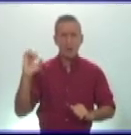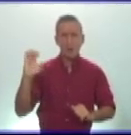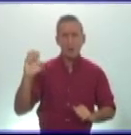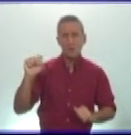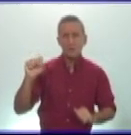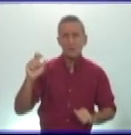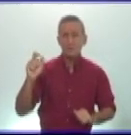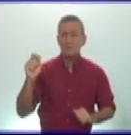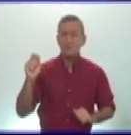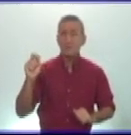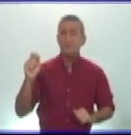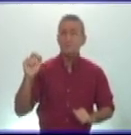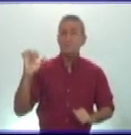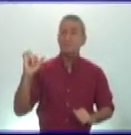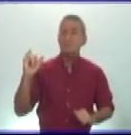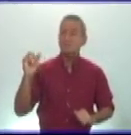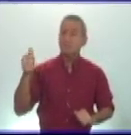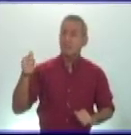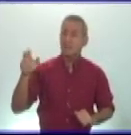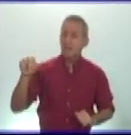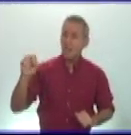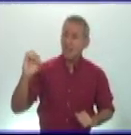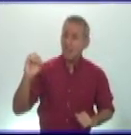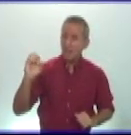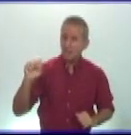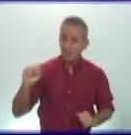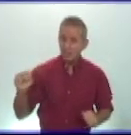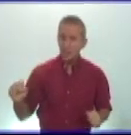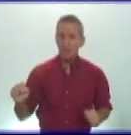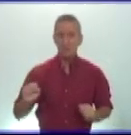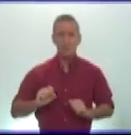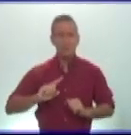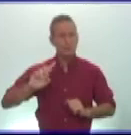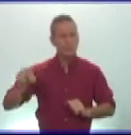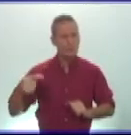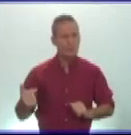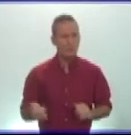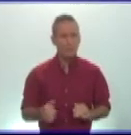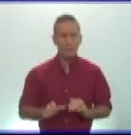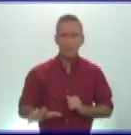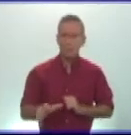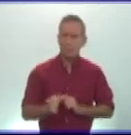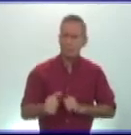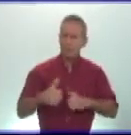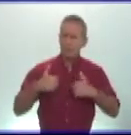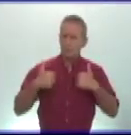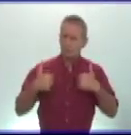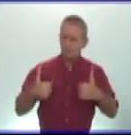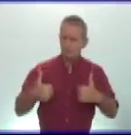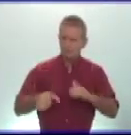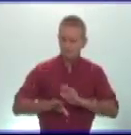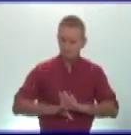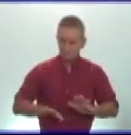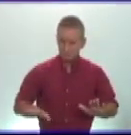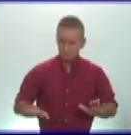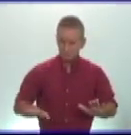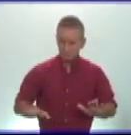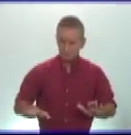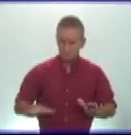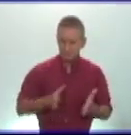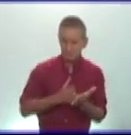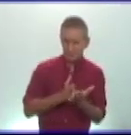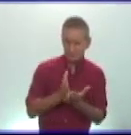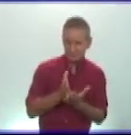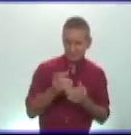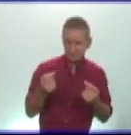una libertad de culto que hasta los momentos era totalmente inexistentes continuemos